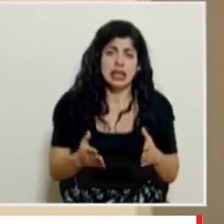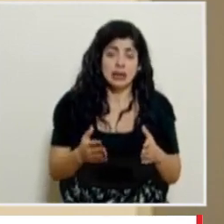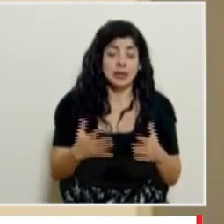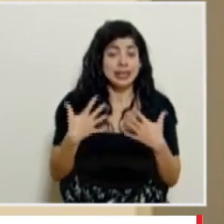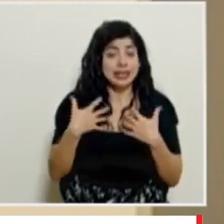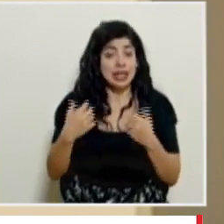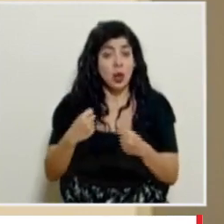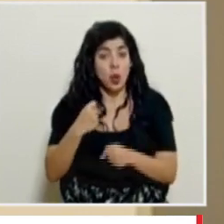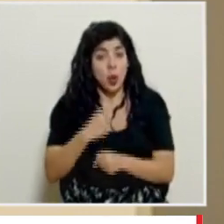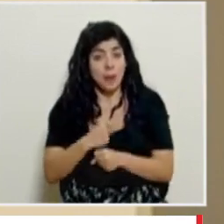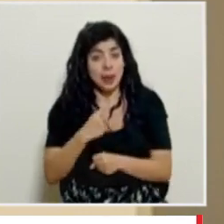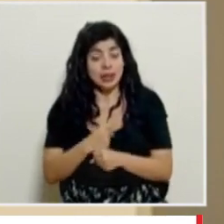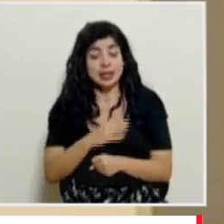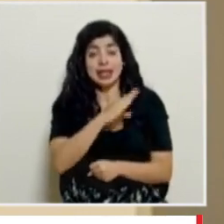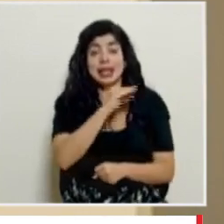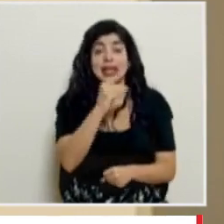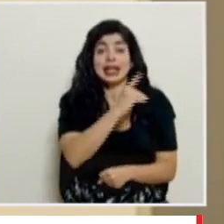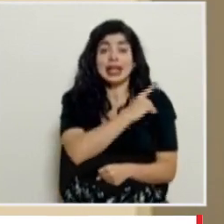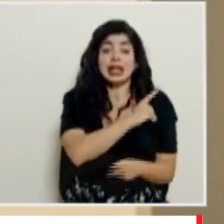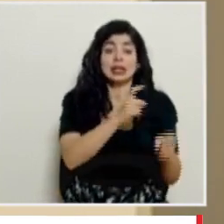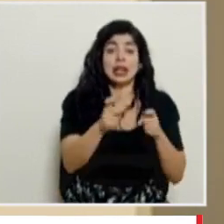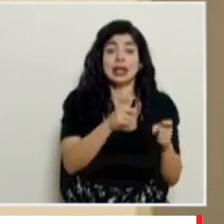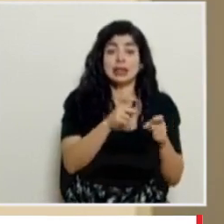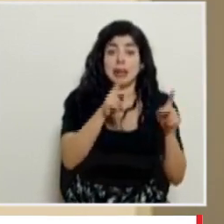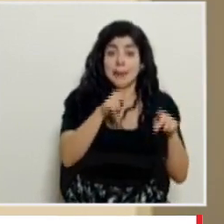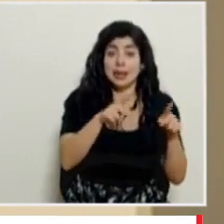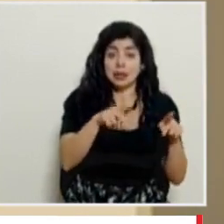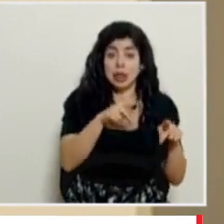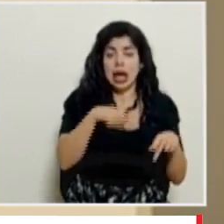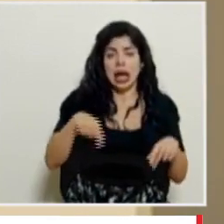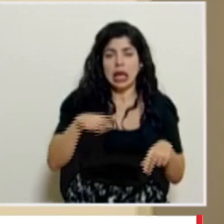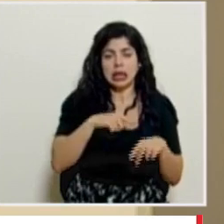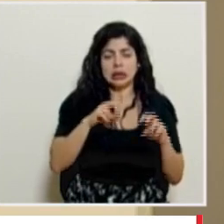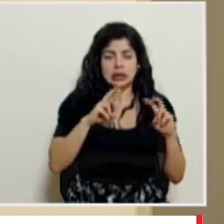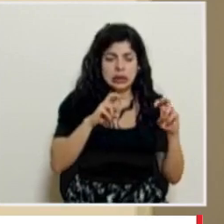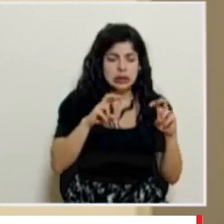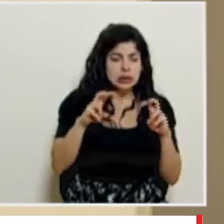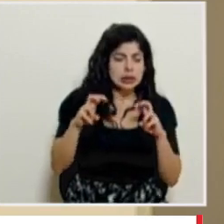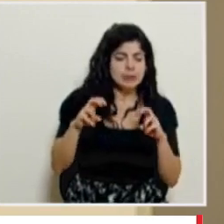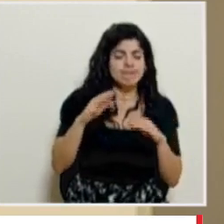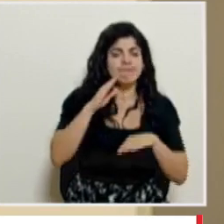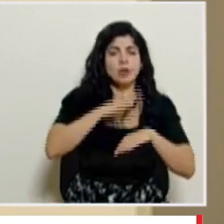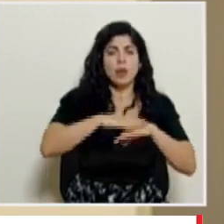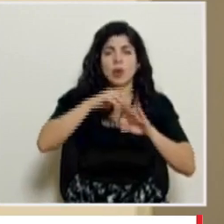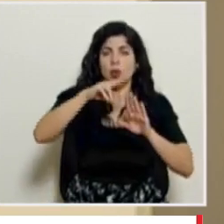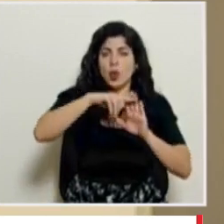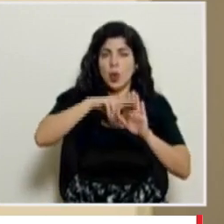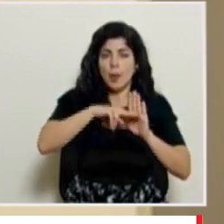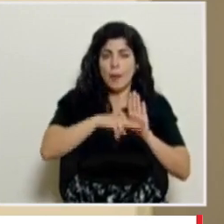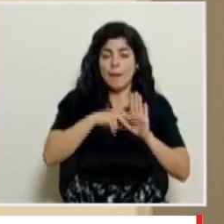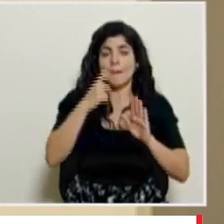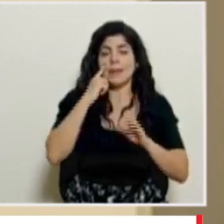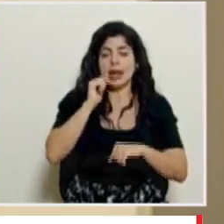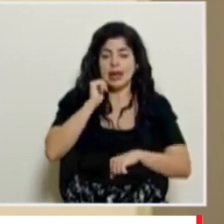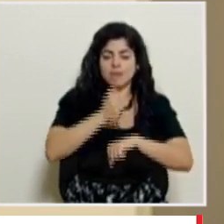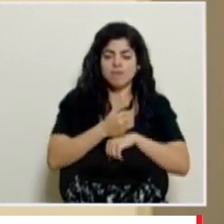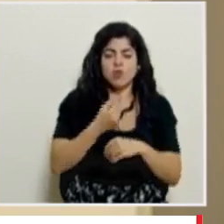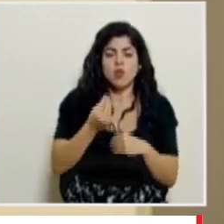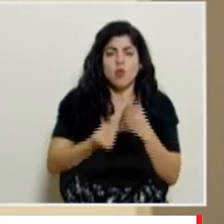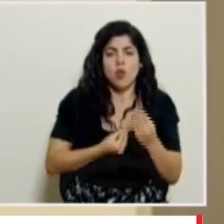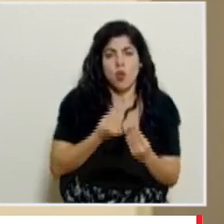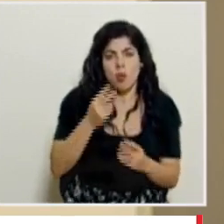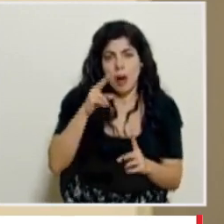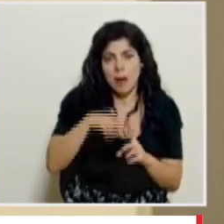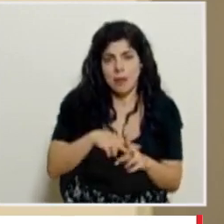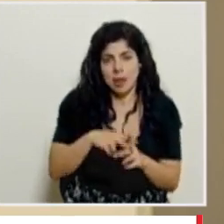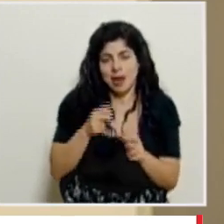ocupacional y la dirección de gestión de personal están analizando todo lo que tiene que ver con normativa para establecer las medidas que correspondan